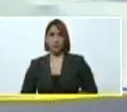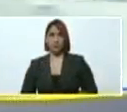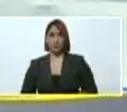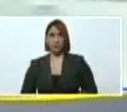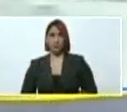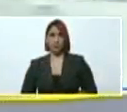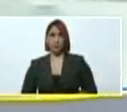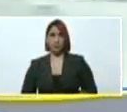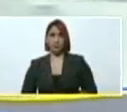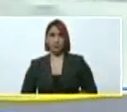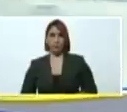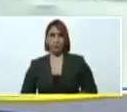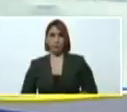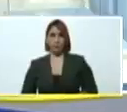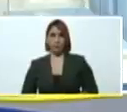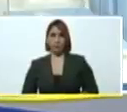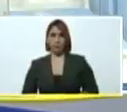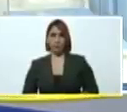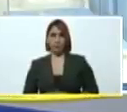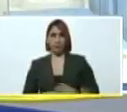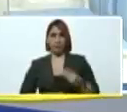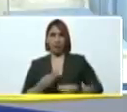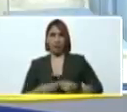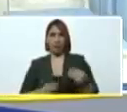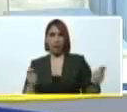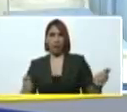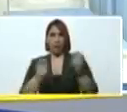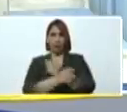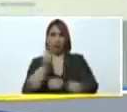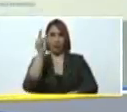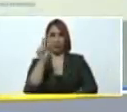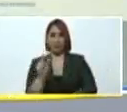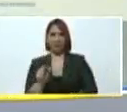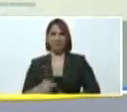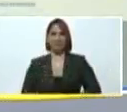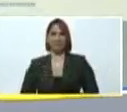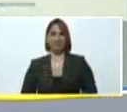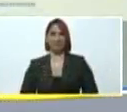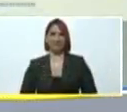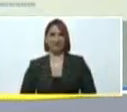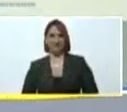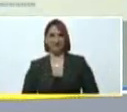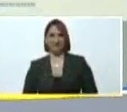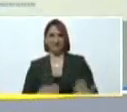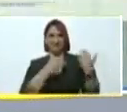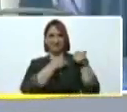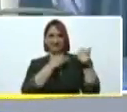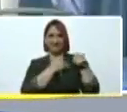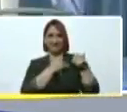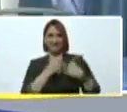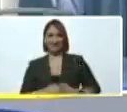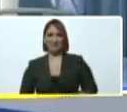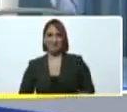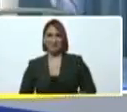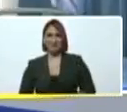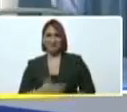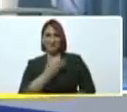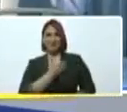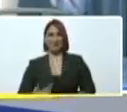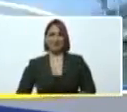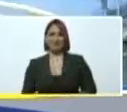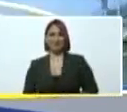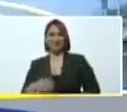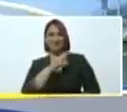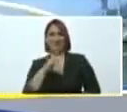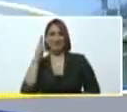para hacer los trasplantes renales. Nosotros nos encargamos personalmente de la Presidencia de la República para atender